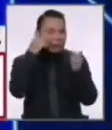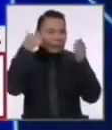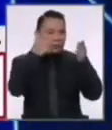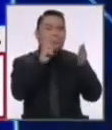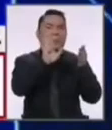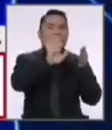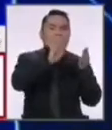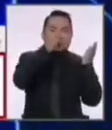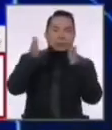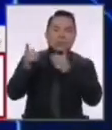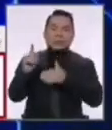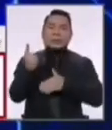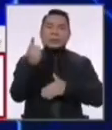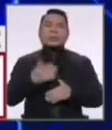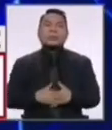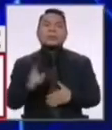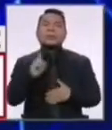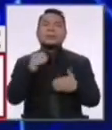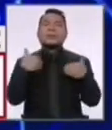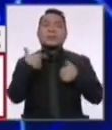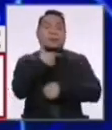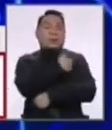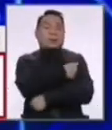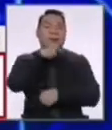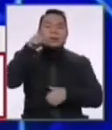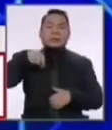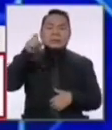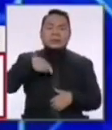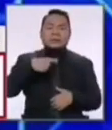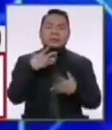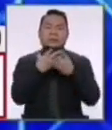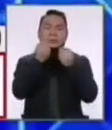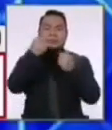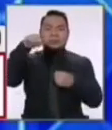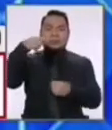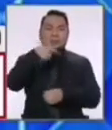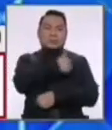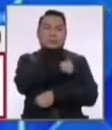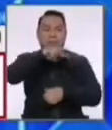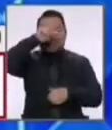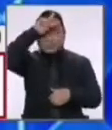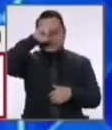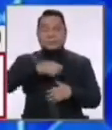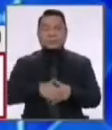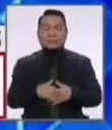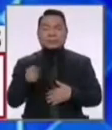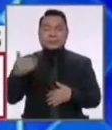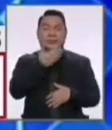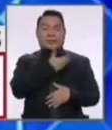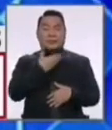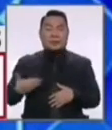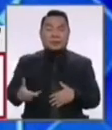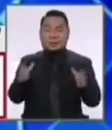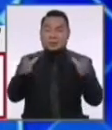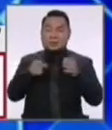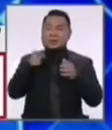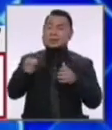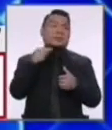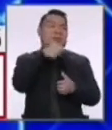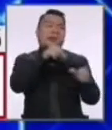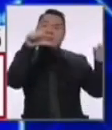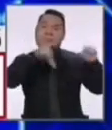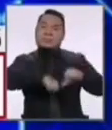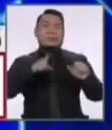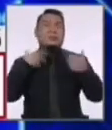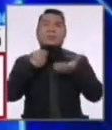a subir. Primero hay que tener las vacunas. No tenemos vacunas. Necesitamos millones de vacunas en Perú. Y el Estado ha demostrado su gigantesca incapacidad